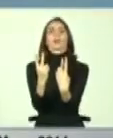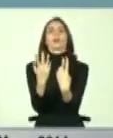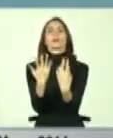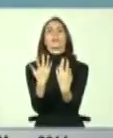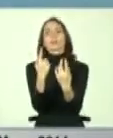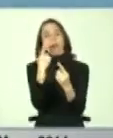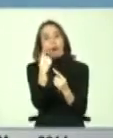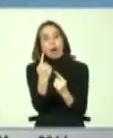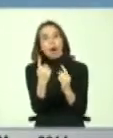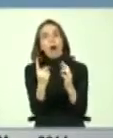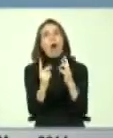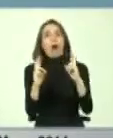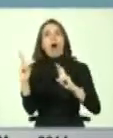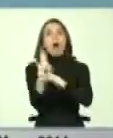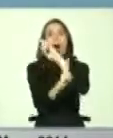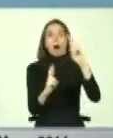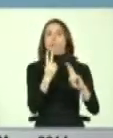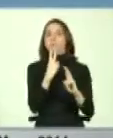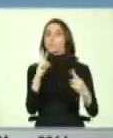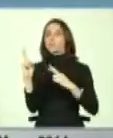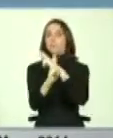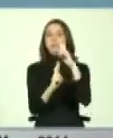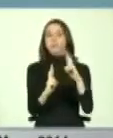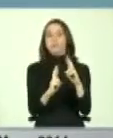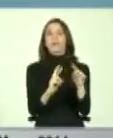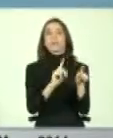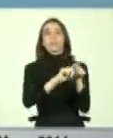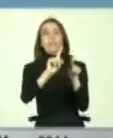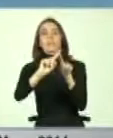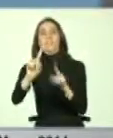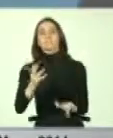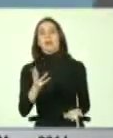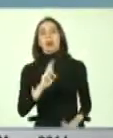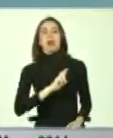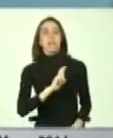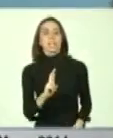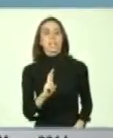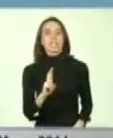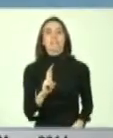una convivencia donde la diversidad del punto de vista religioso,